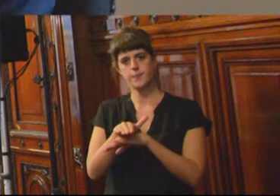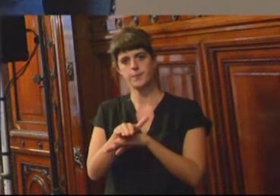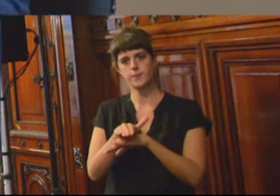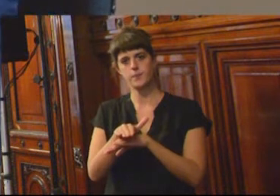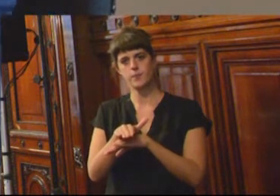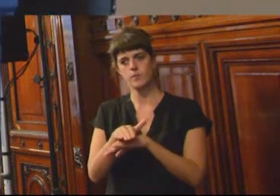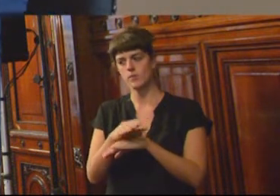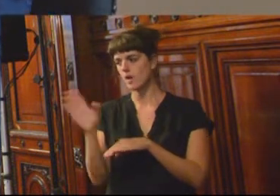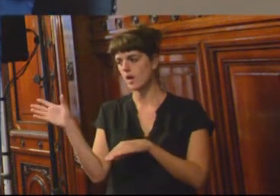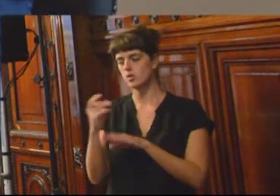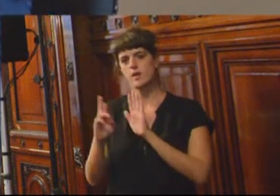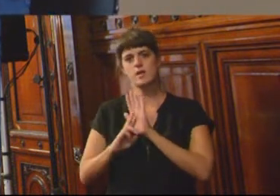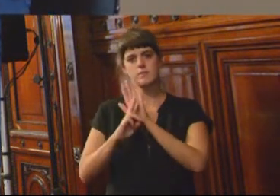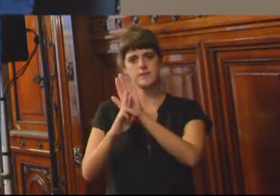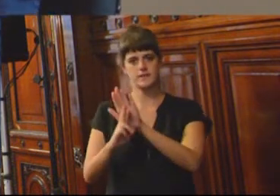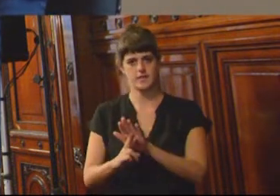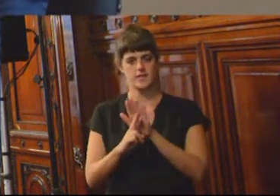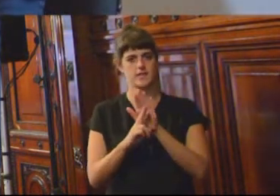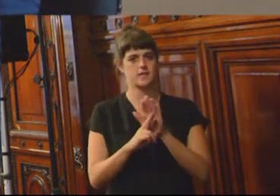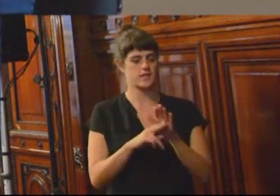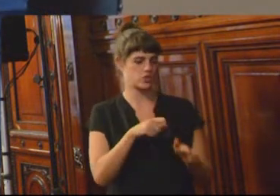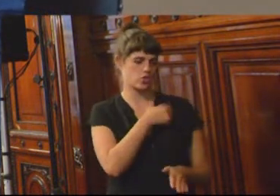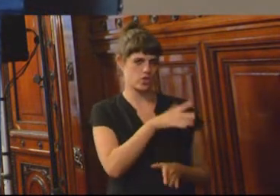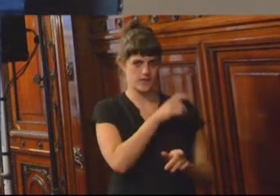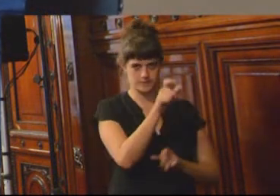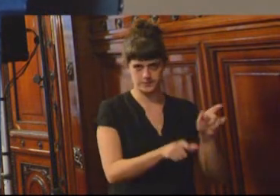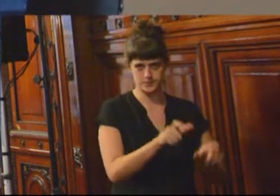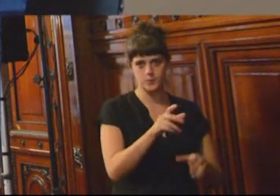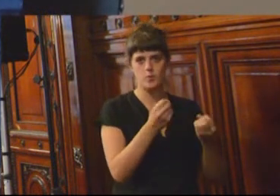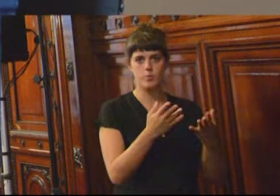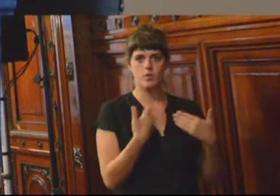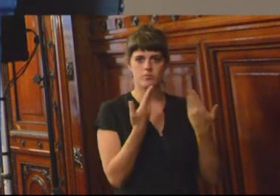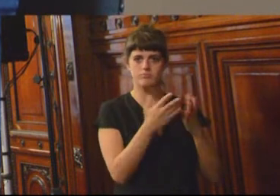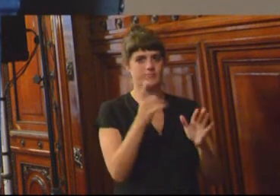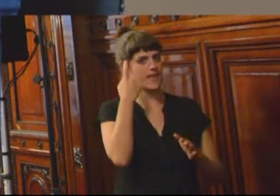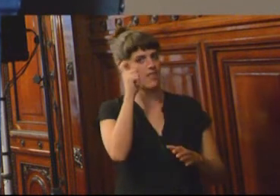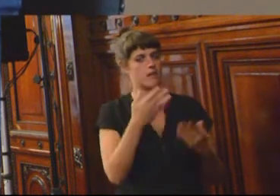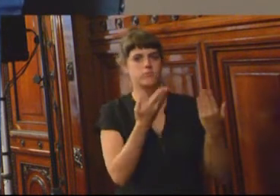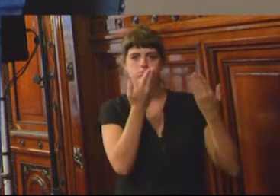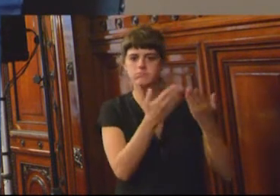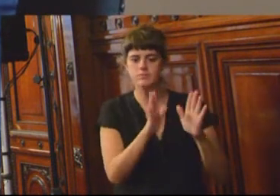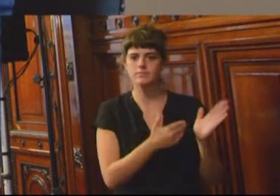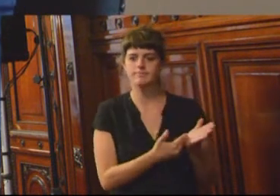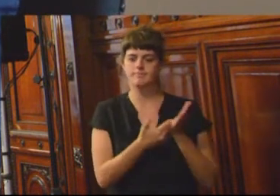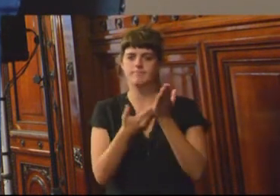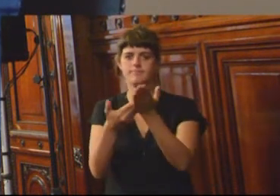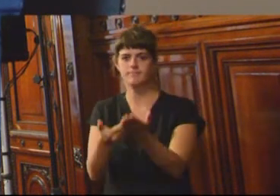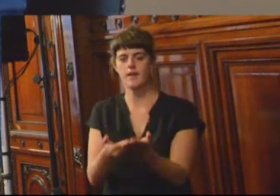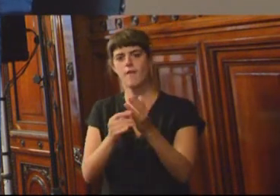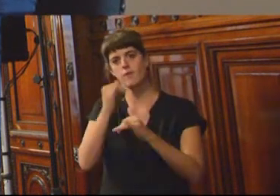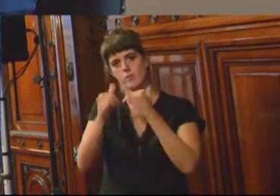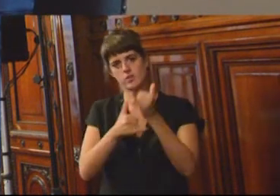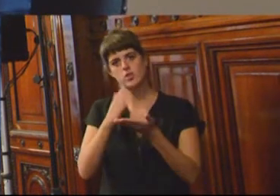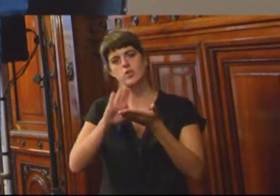las representantes de la sociedad civil por la iniciativa de presentar informaciones